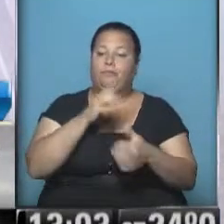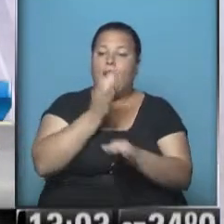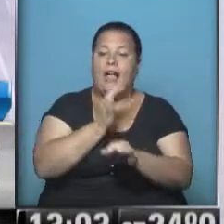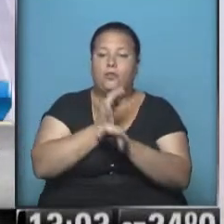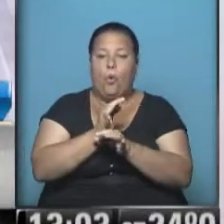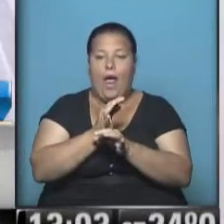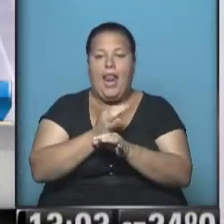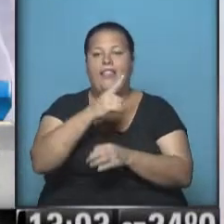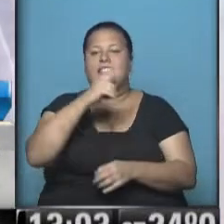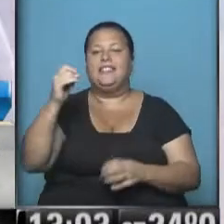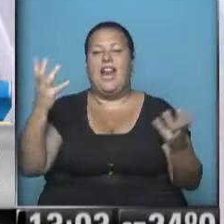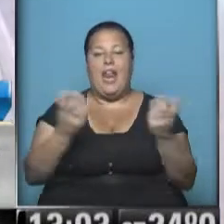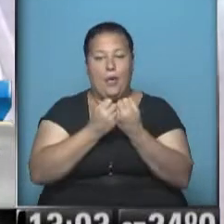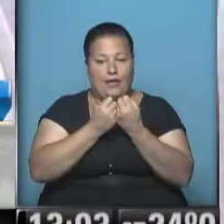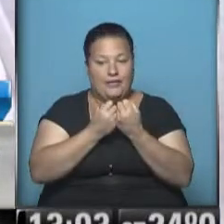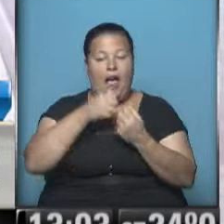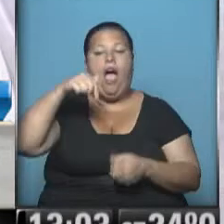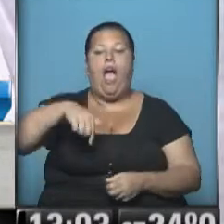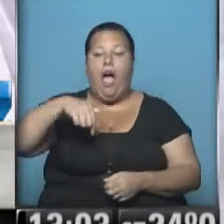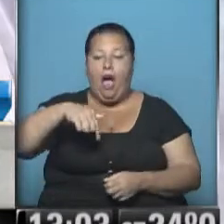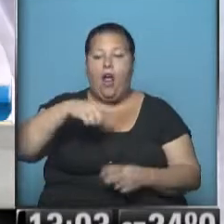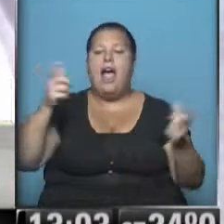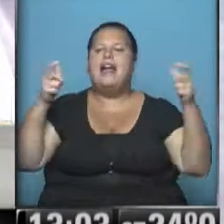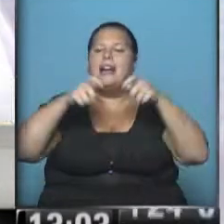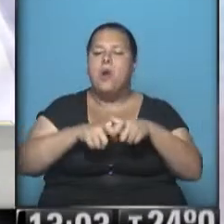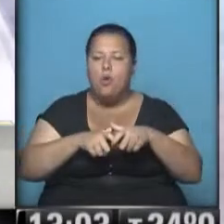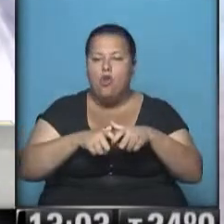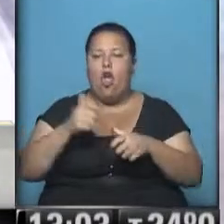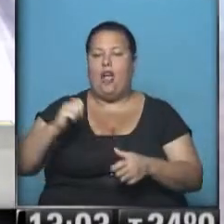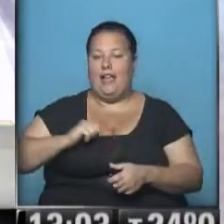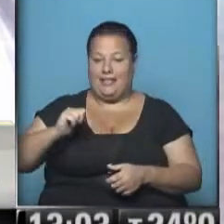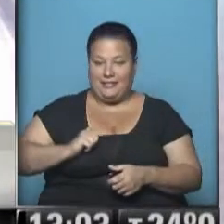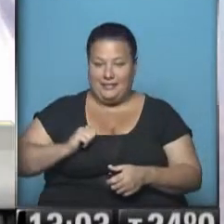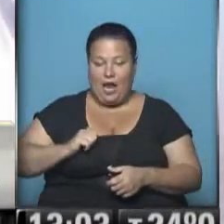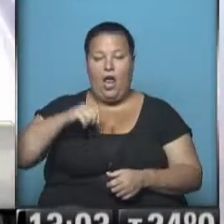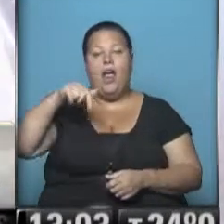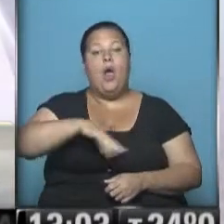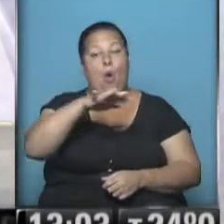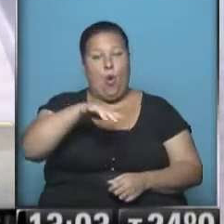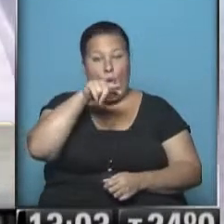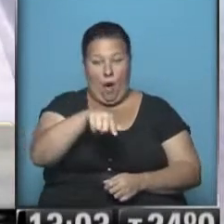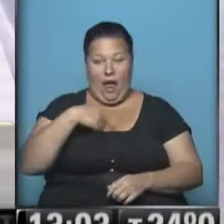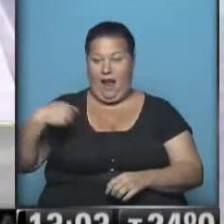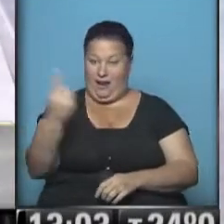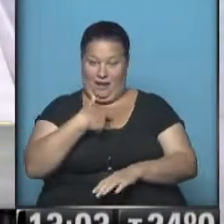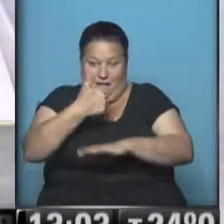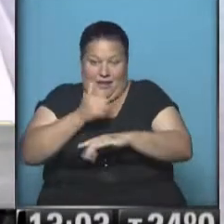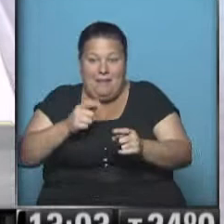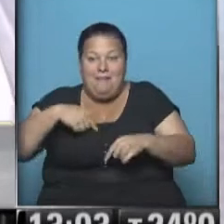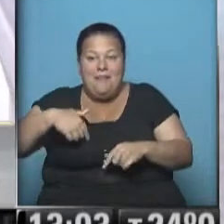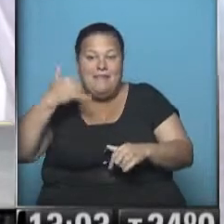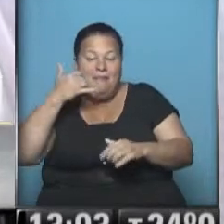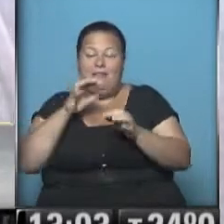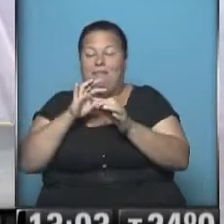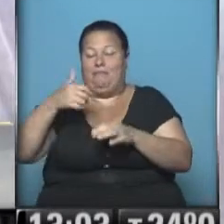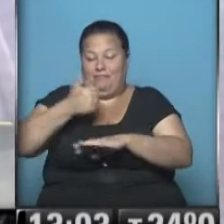del Centenario, donde en este momento están reunidos los cancilleres. Y este lugar donde estamos nosotros, aquí sobre la Barranca